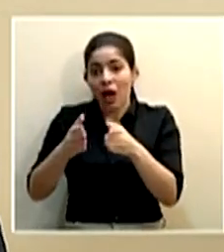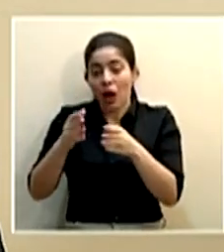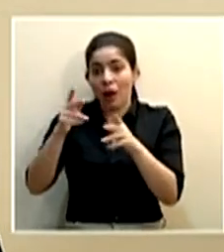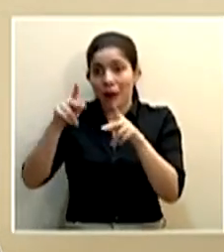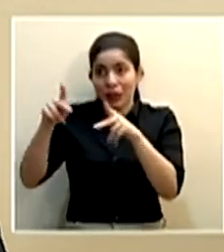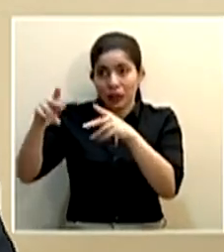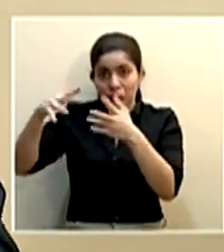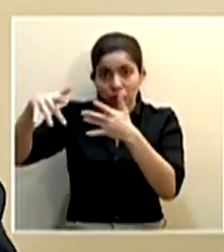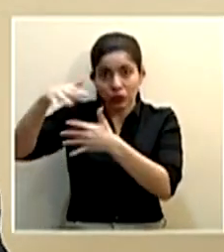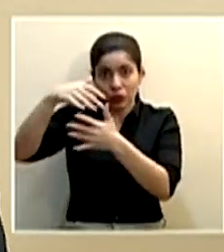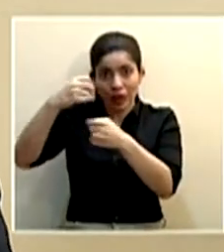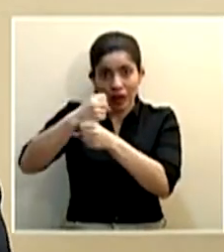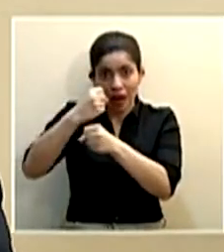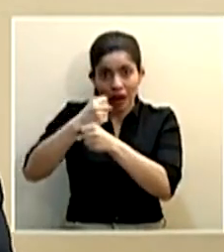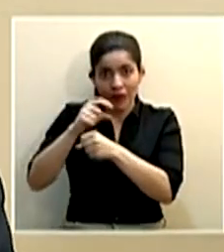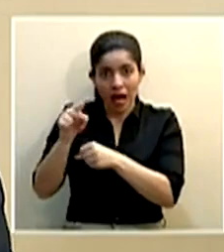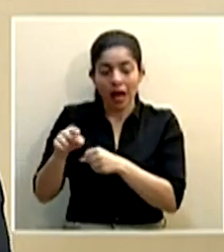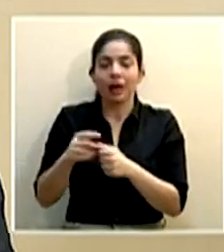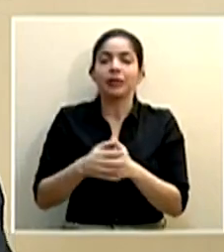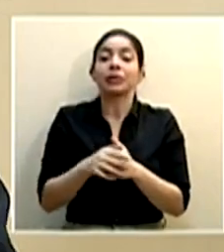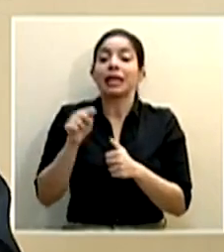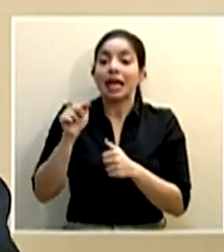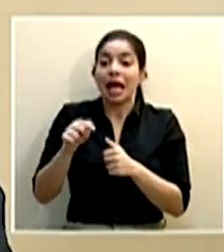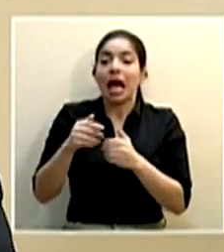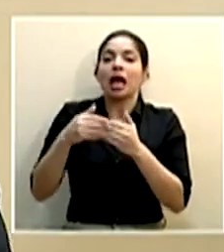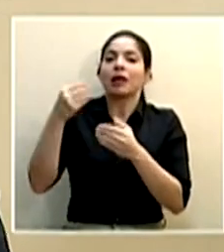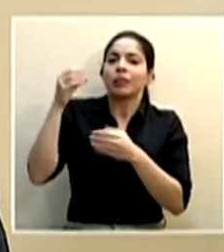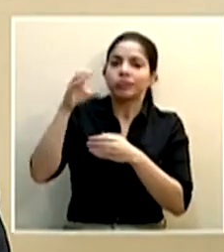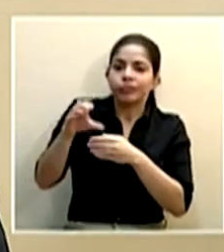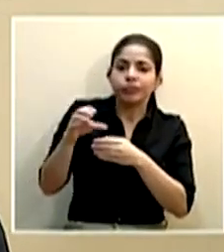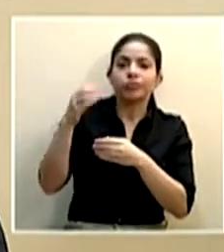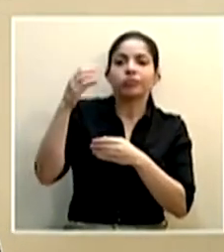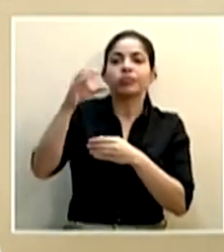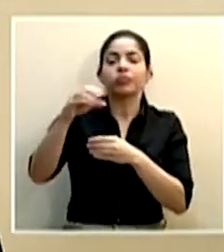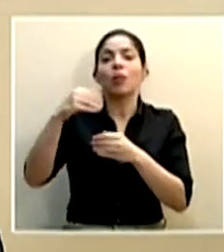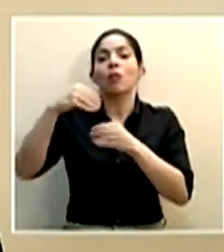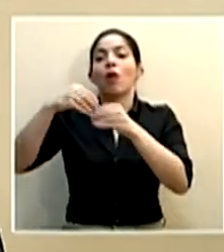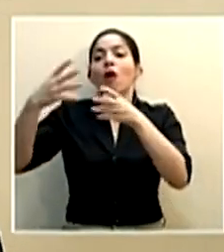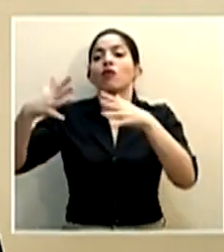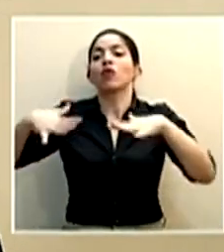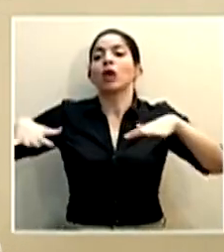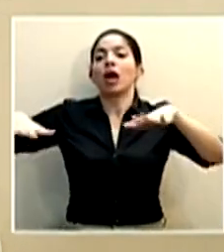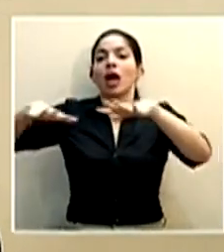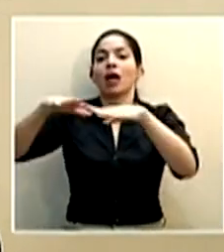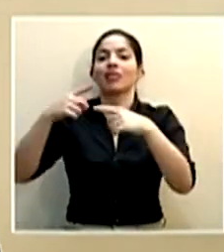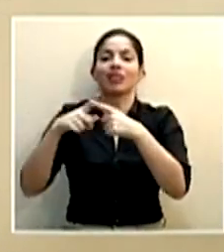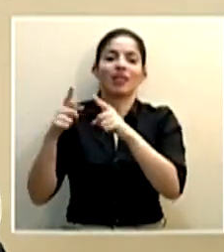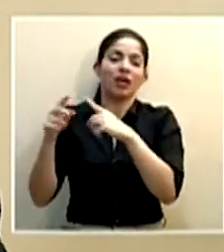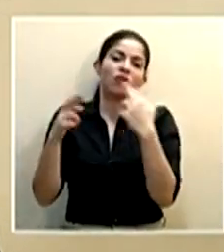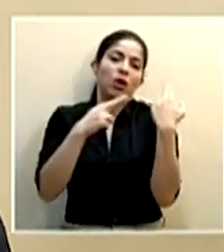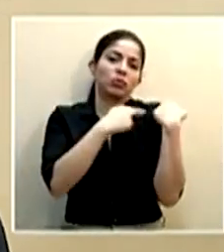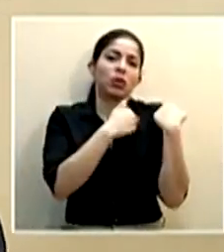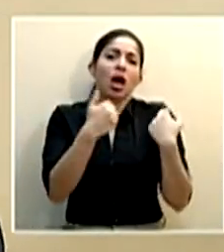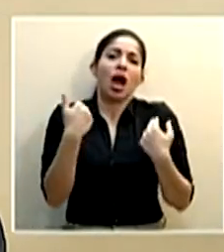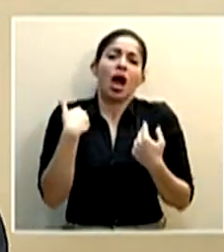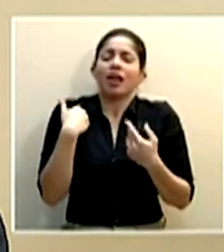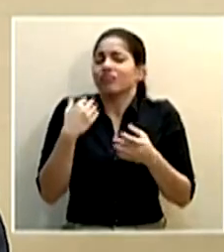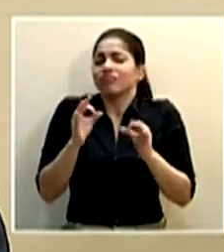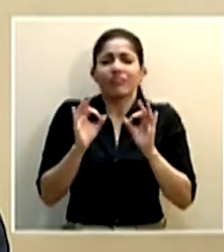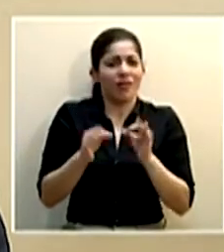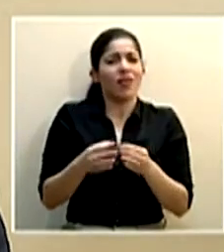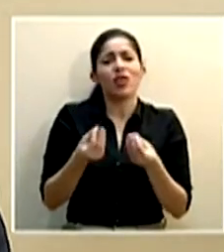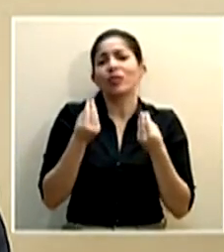y de ahí vamos a ir invirtiendo hacia afuera en todas nuestras diferentes responsabilidades definitivamente